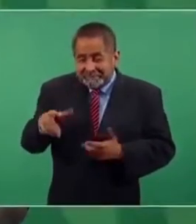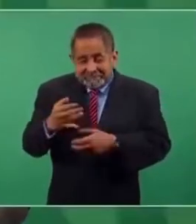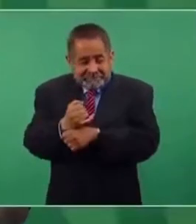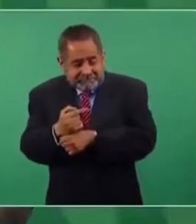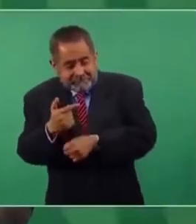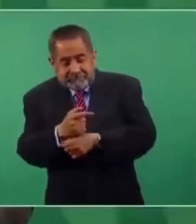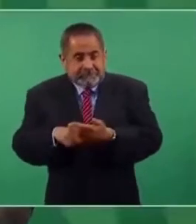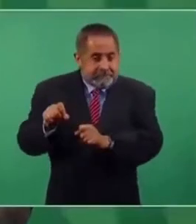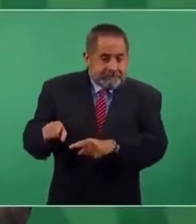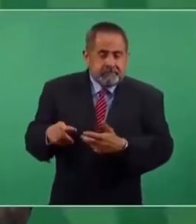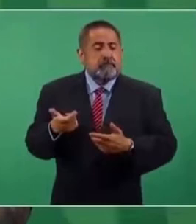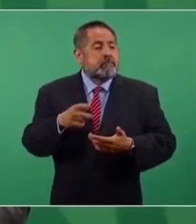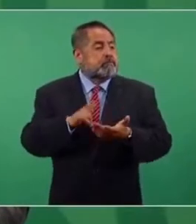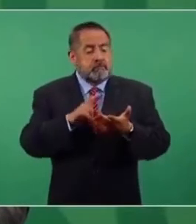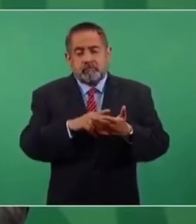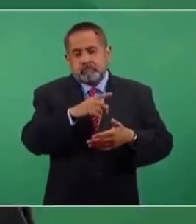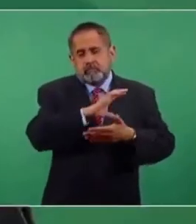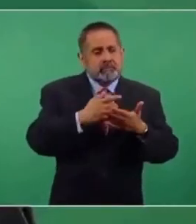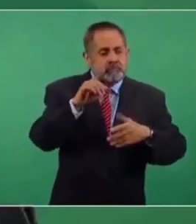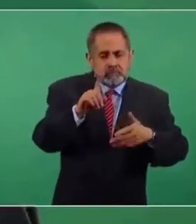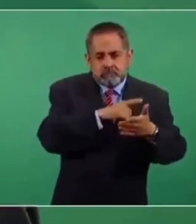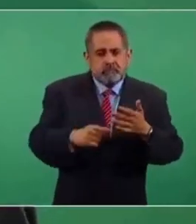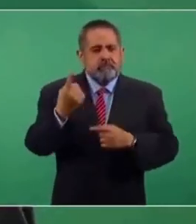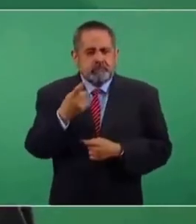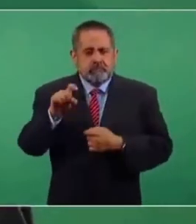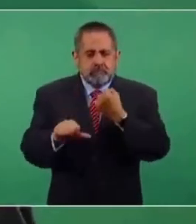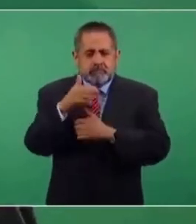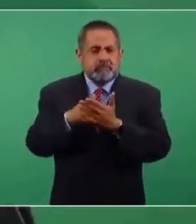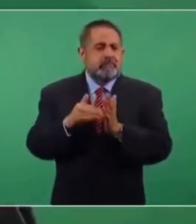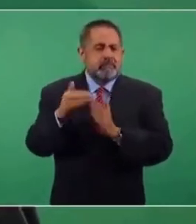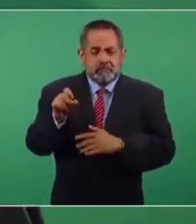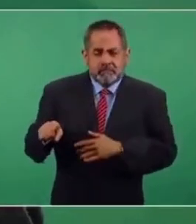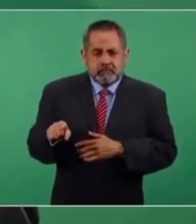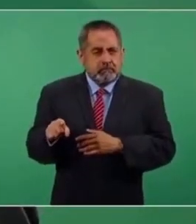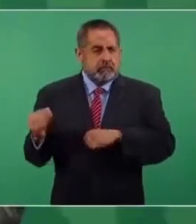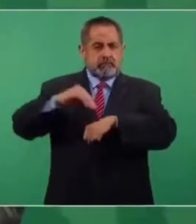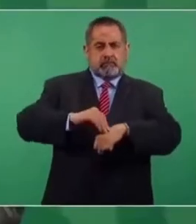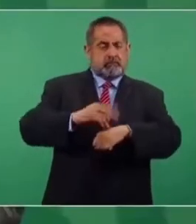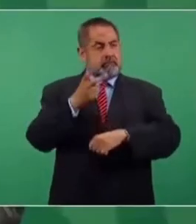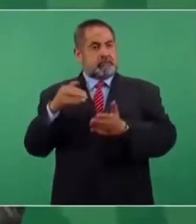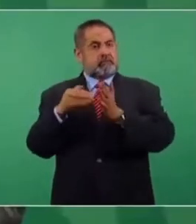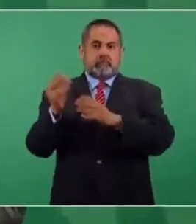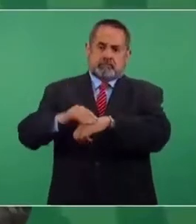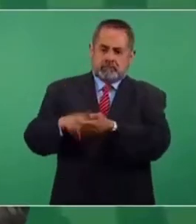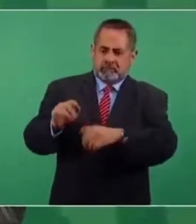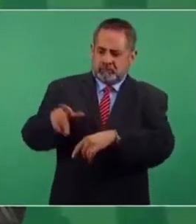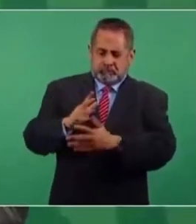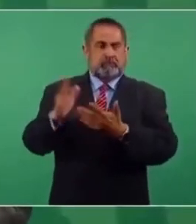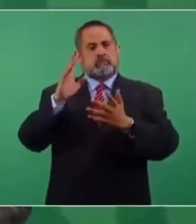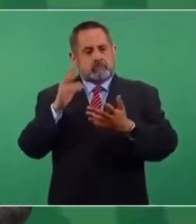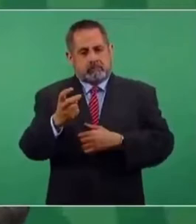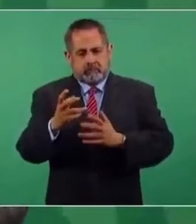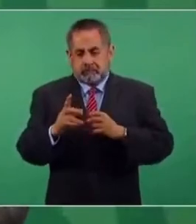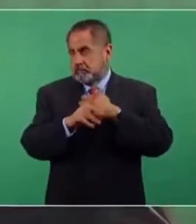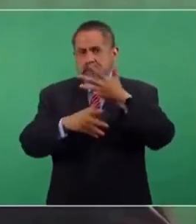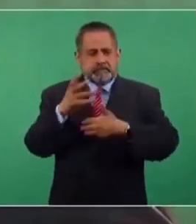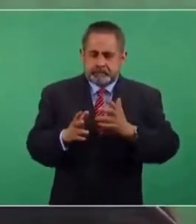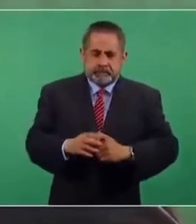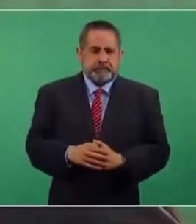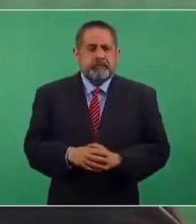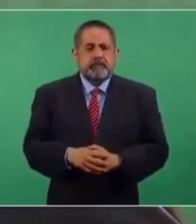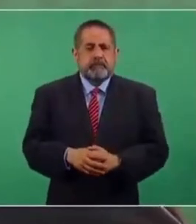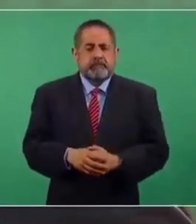el costo de la cancelación fue de 111 mil millones, o sea, le agregaron como 200 mil millones. Por eso fue todo un escándalo.